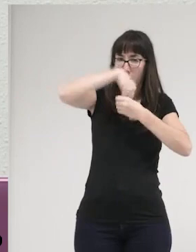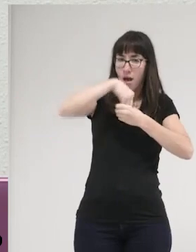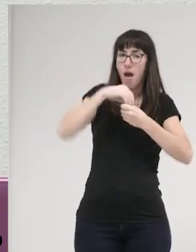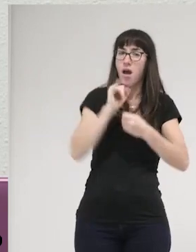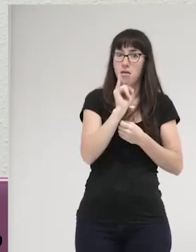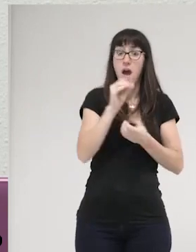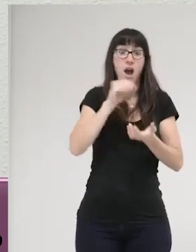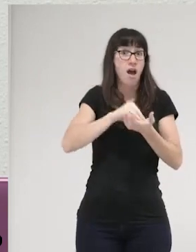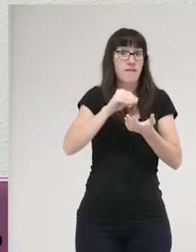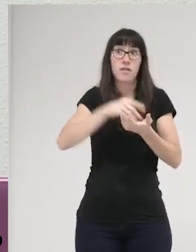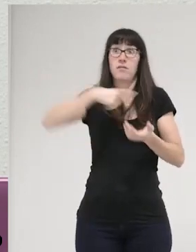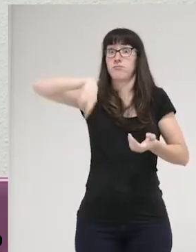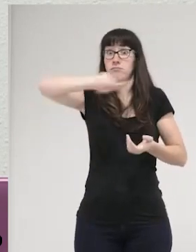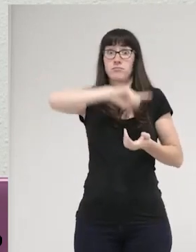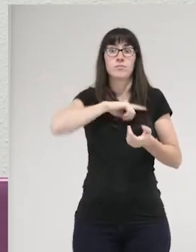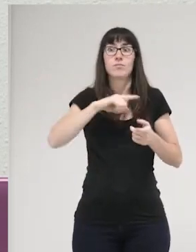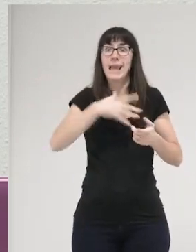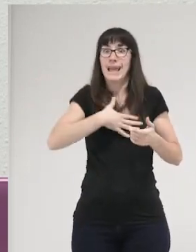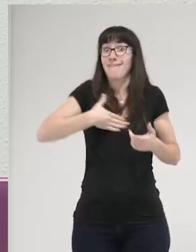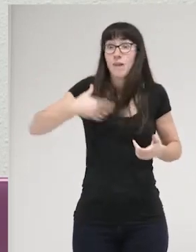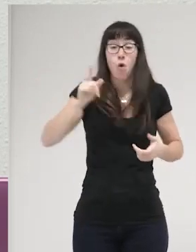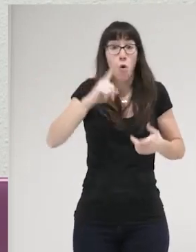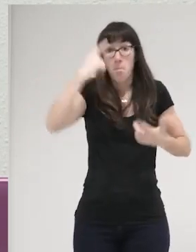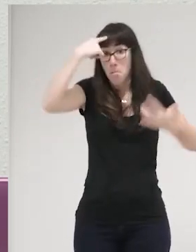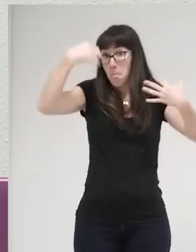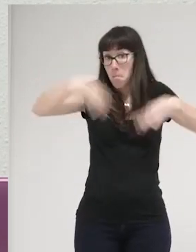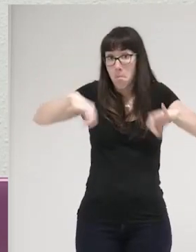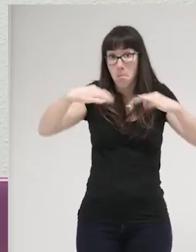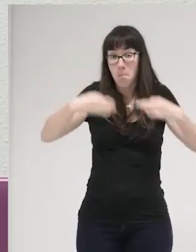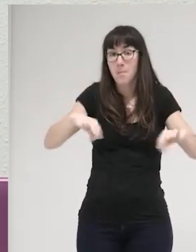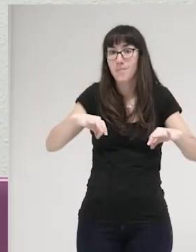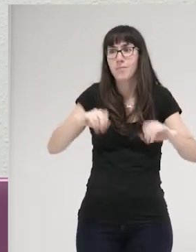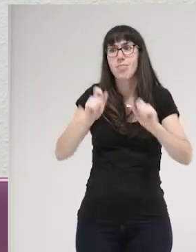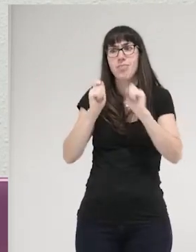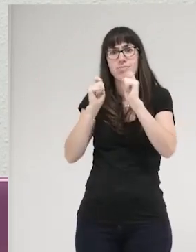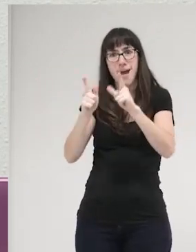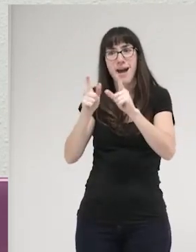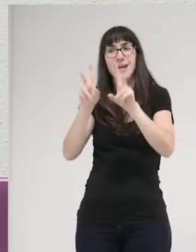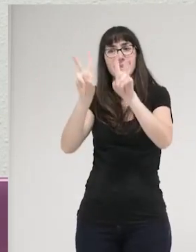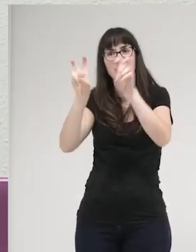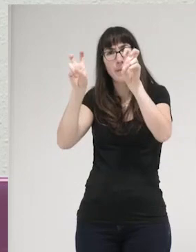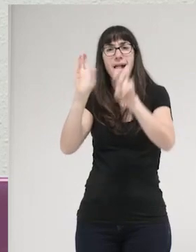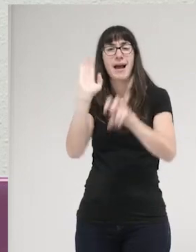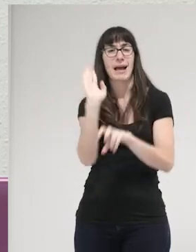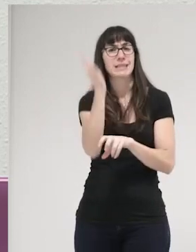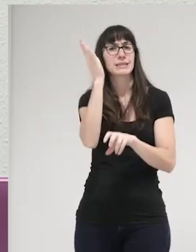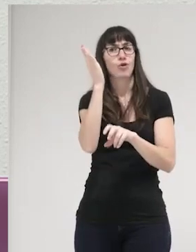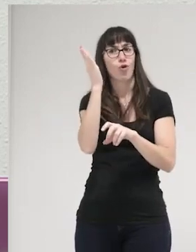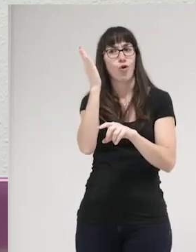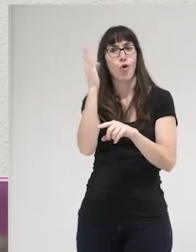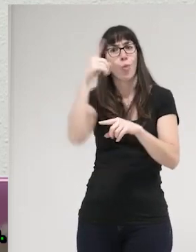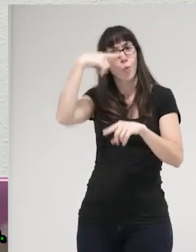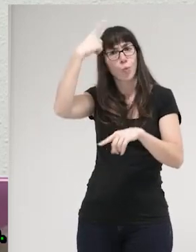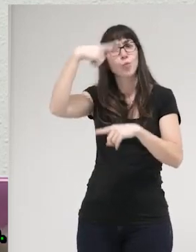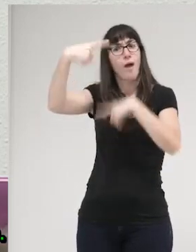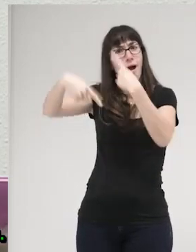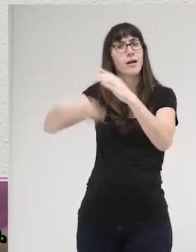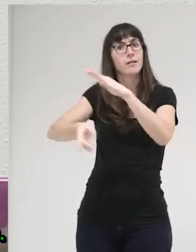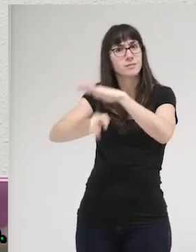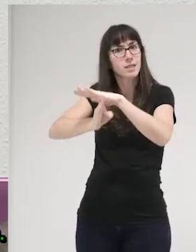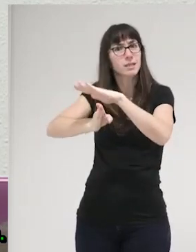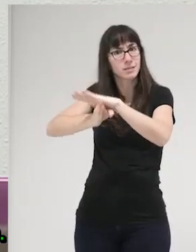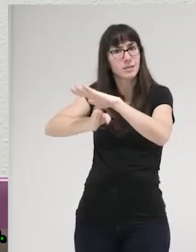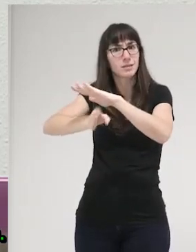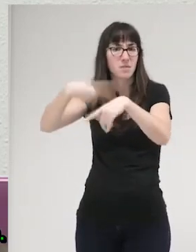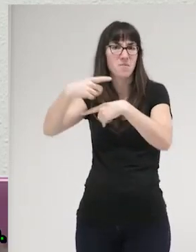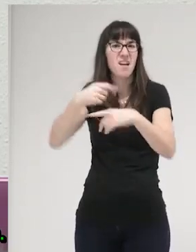de forma no intencionada, que pueden estar alimentando esas lógicas del castigo. No sé si me explico, pero ahora iré poniendo